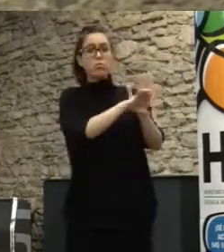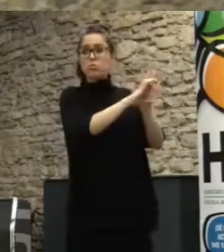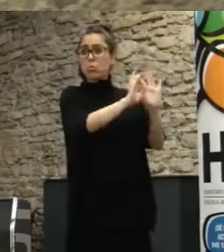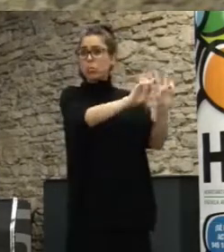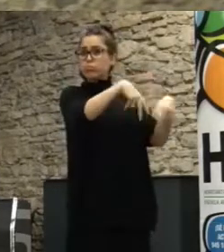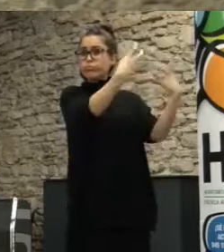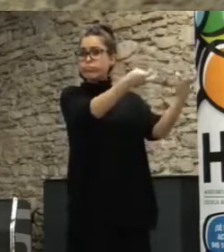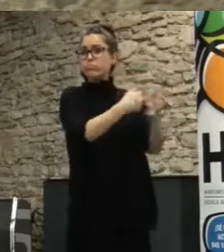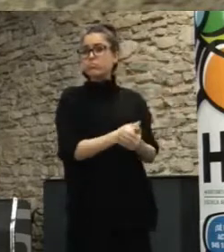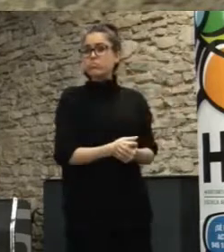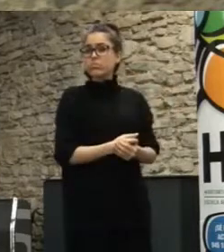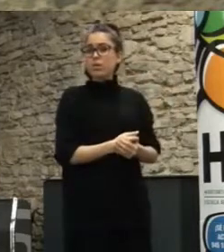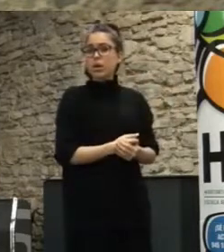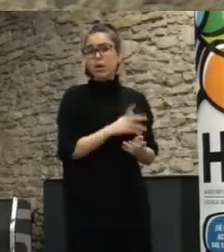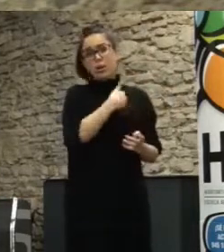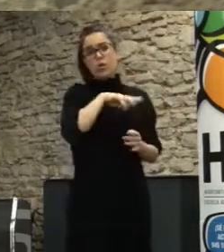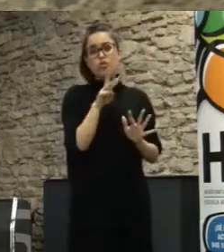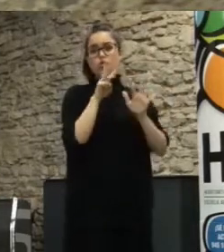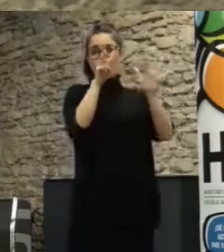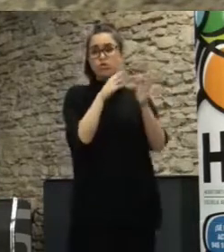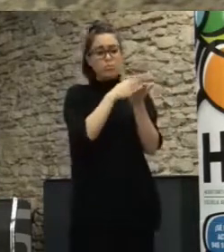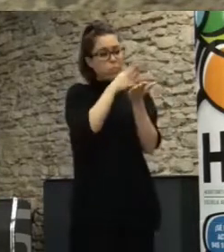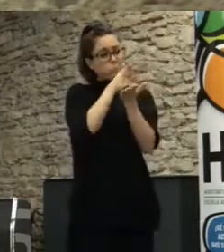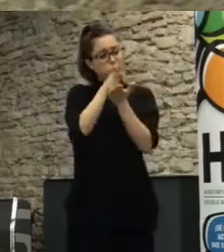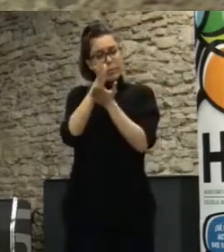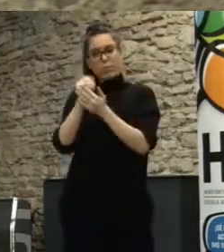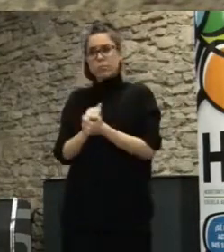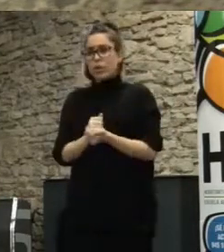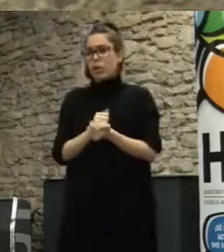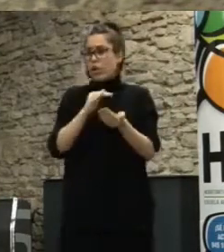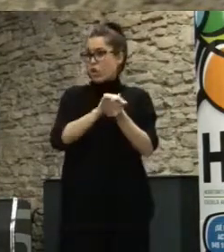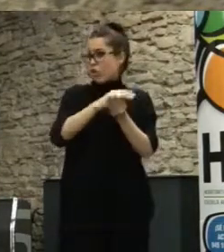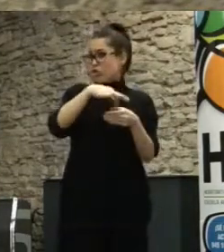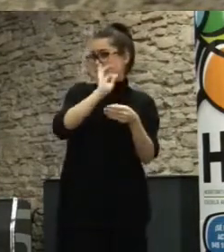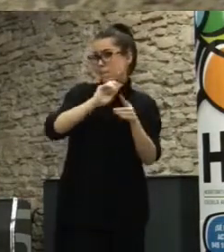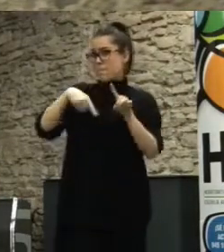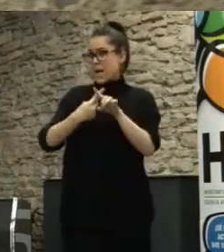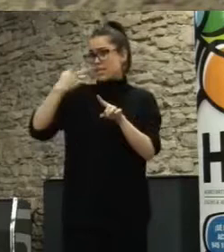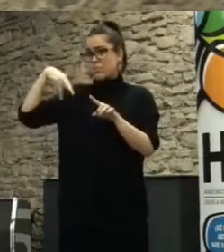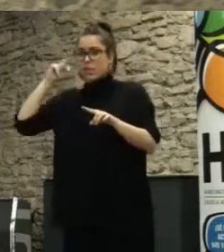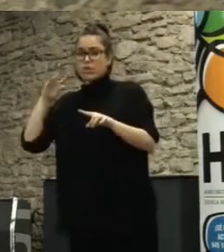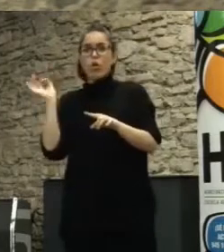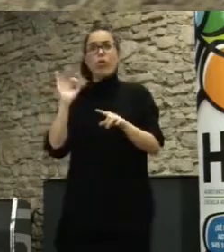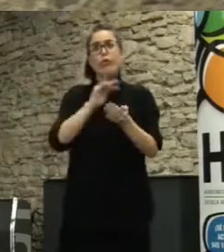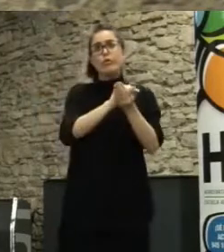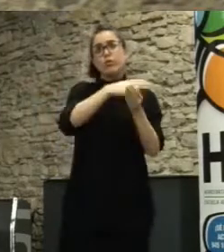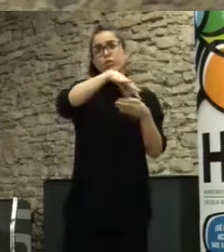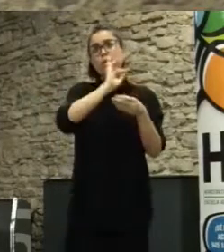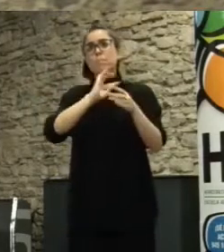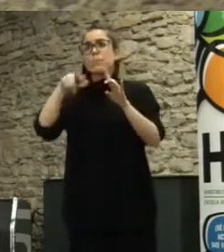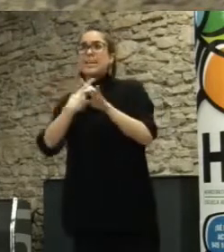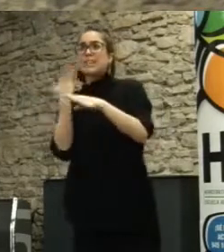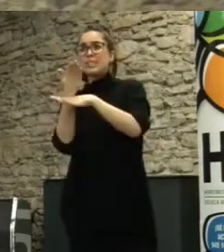montamos ocho bloques sea con sorteo con sorteo y expertos con sorteo expertos más política representativa